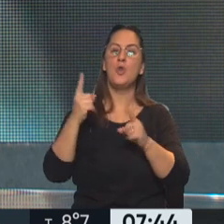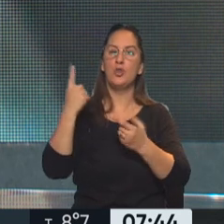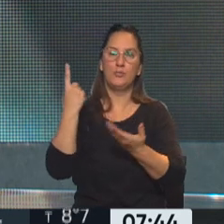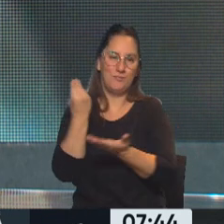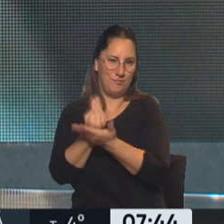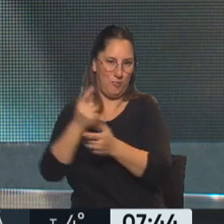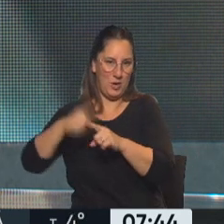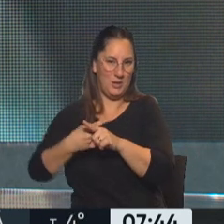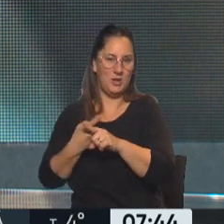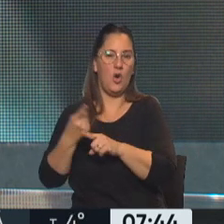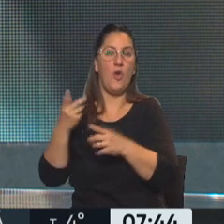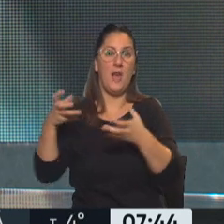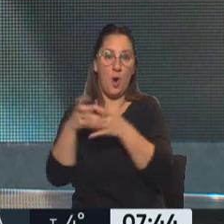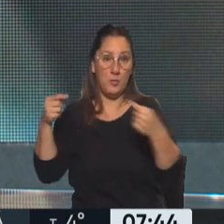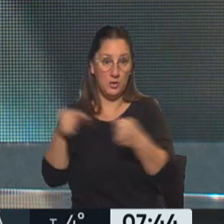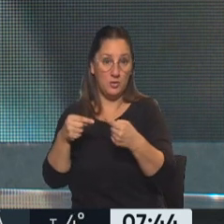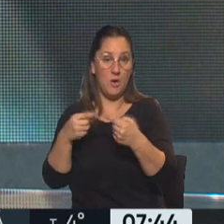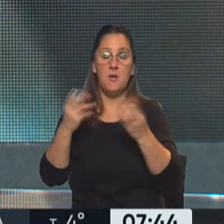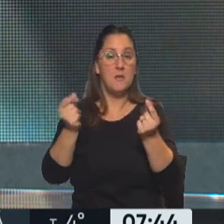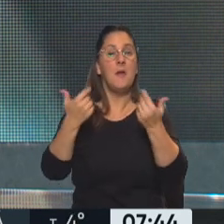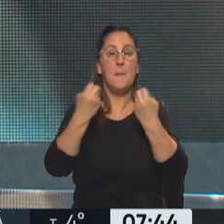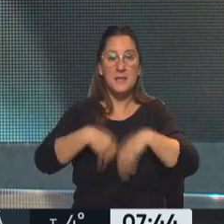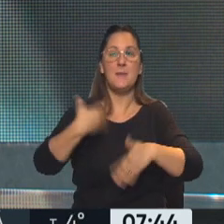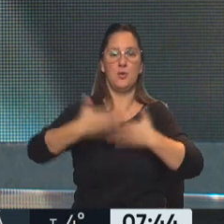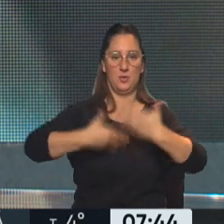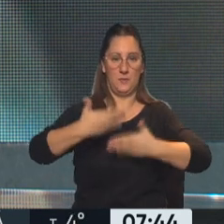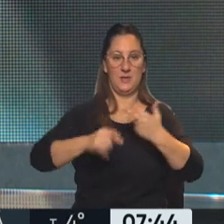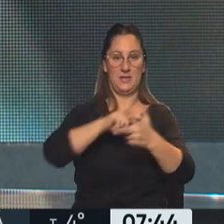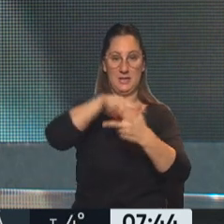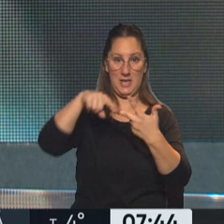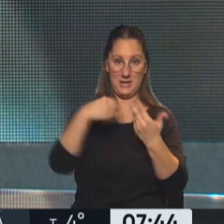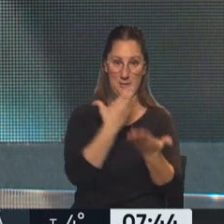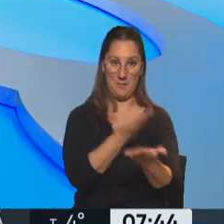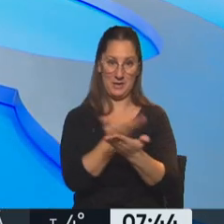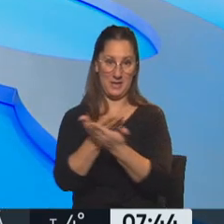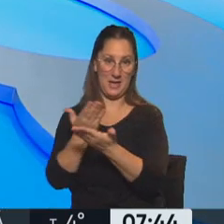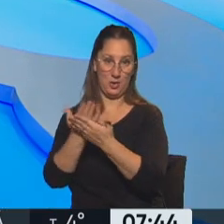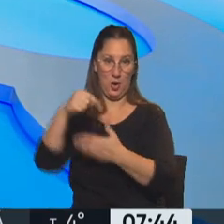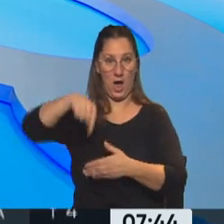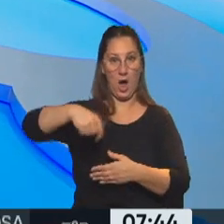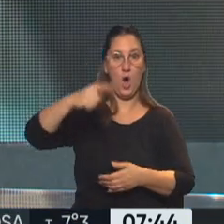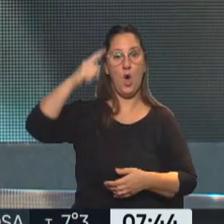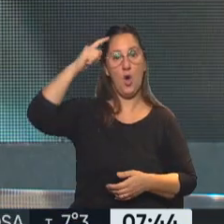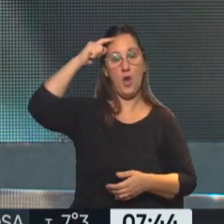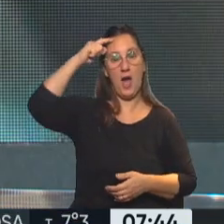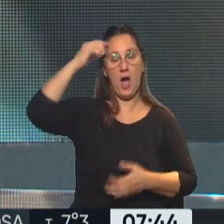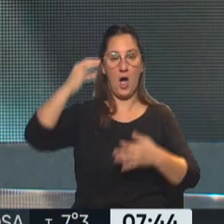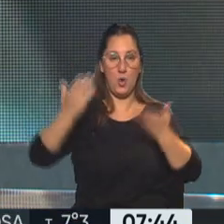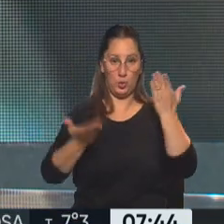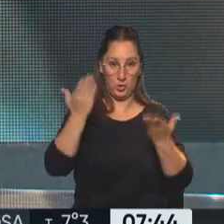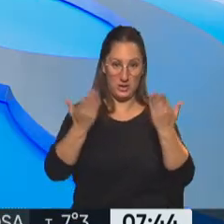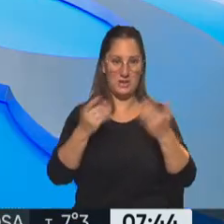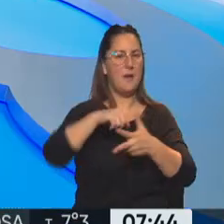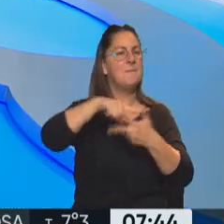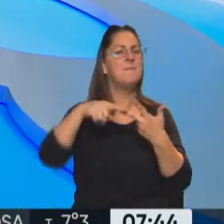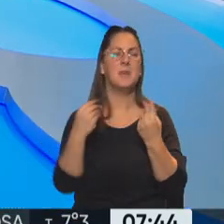dijeron, bueno, lo que estaba en off, que se ponga en on y vamos a la justicia. Hay tres presentaciones en este momento en la justicia y con Néstor Espósito nos ocupamos de saber